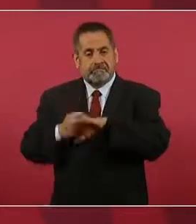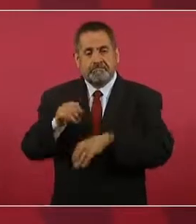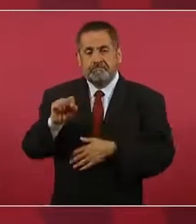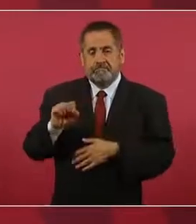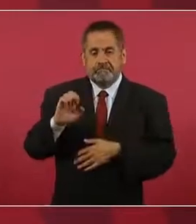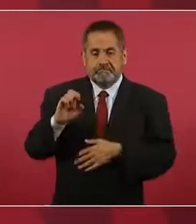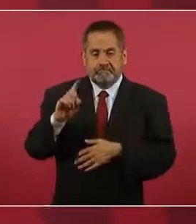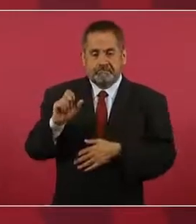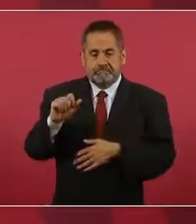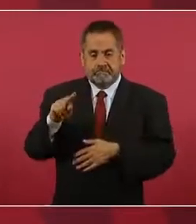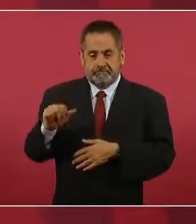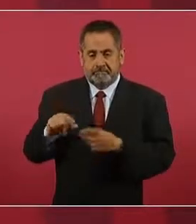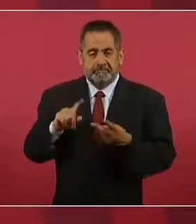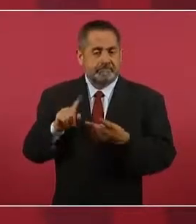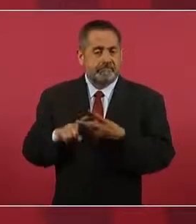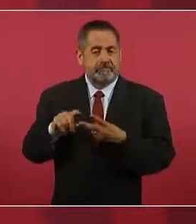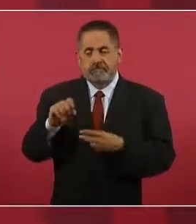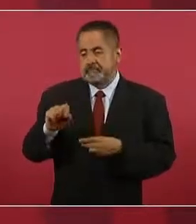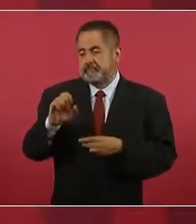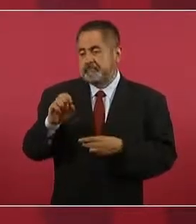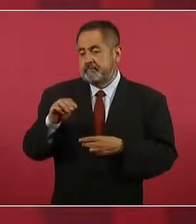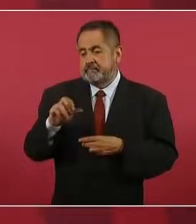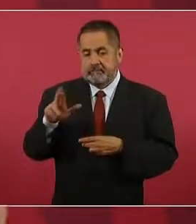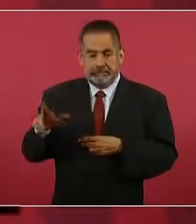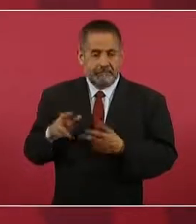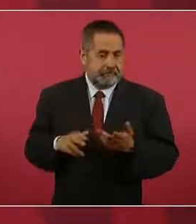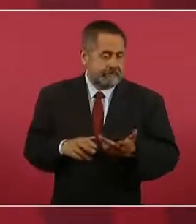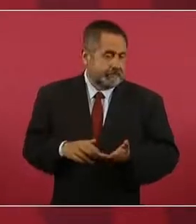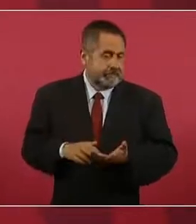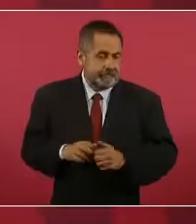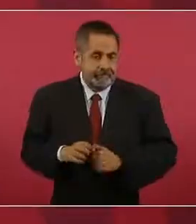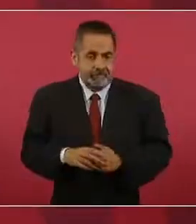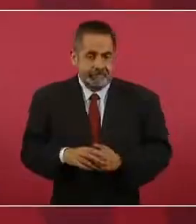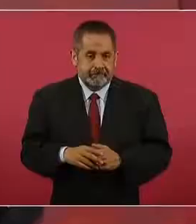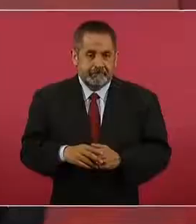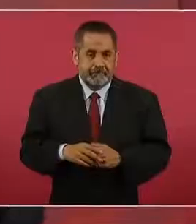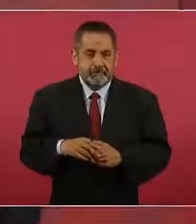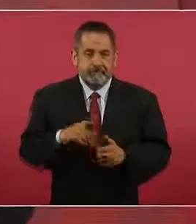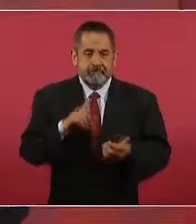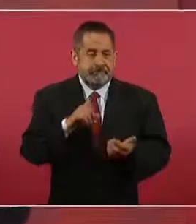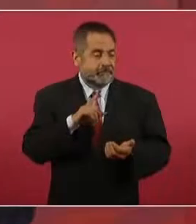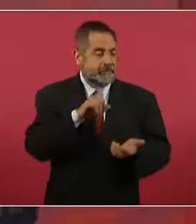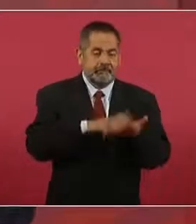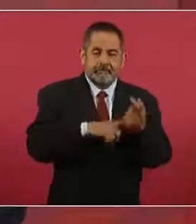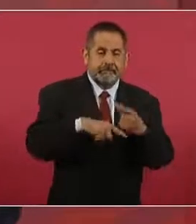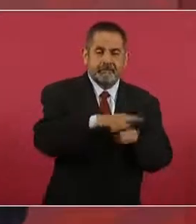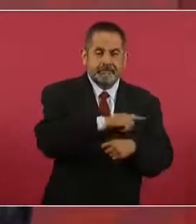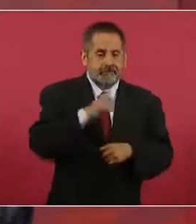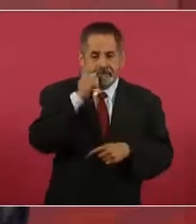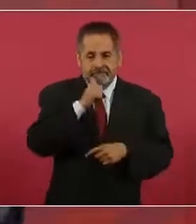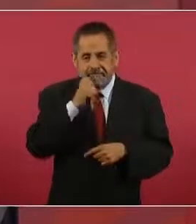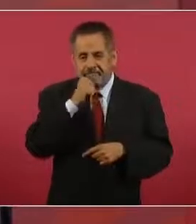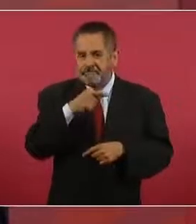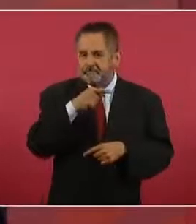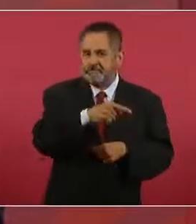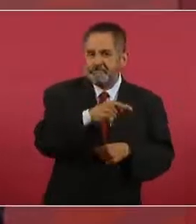y por la Secretaría de Marina. Entonces, siempre hay estas